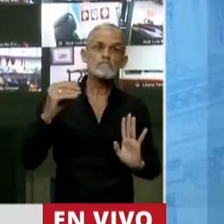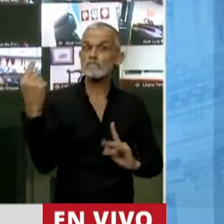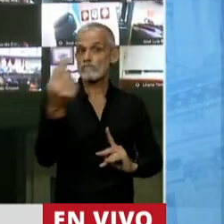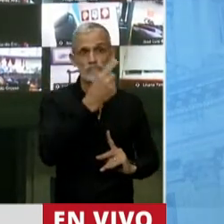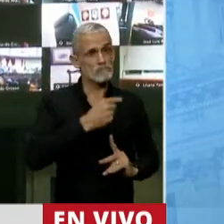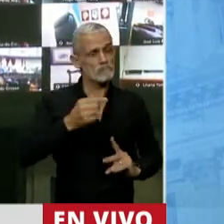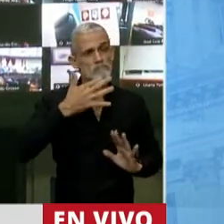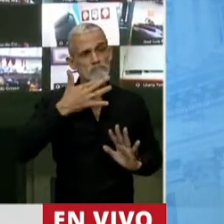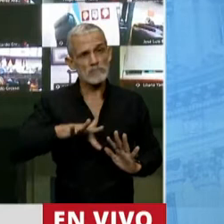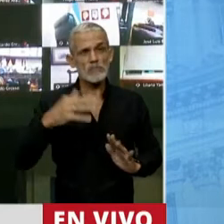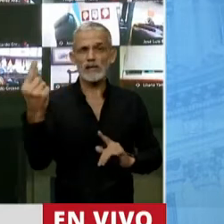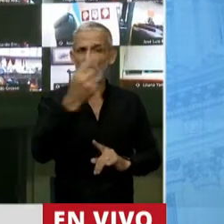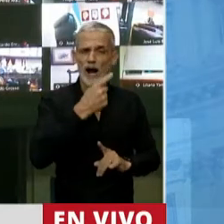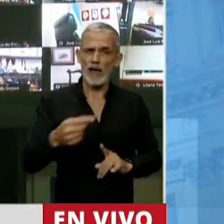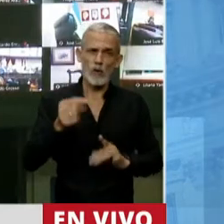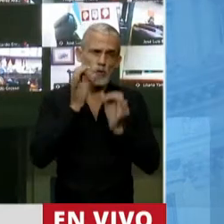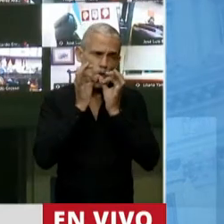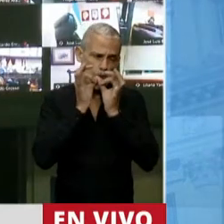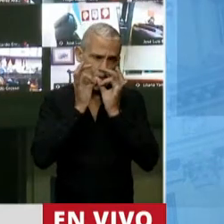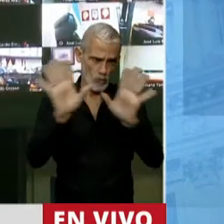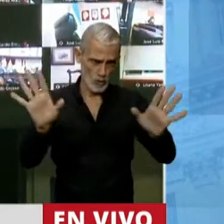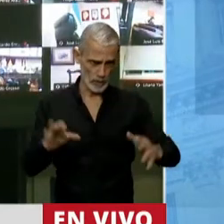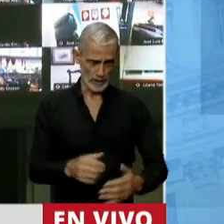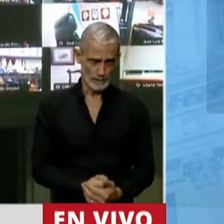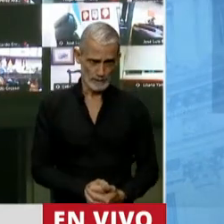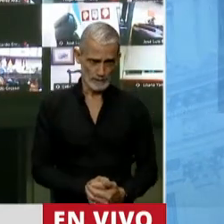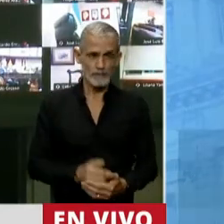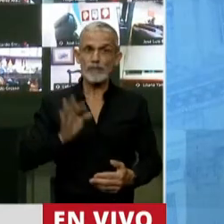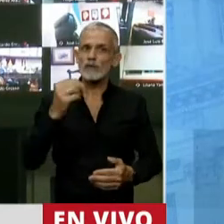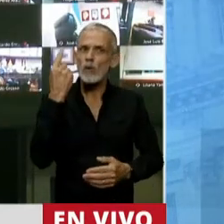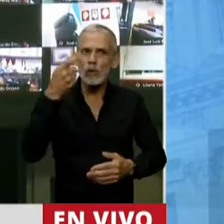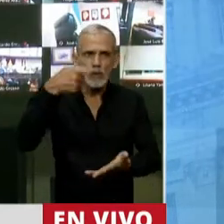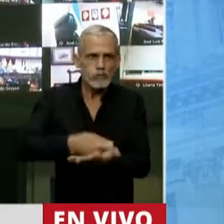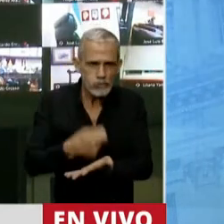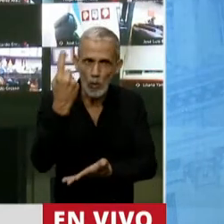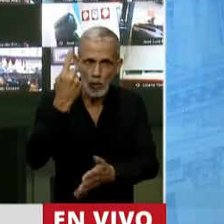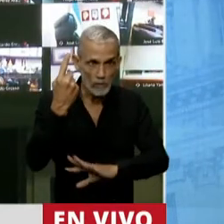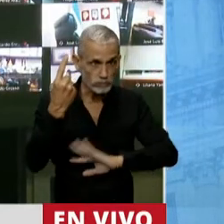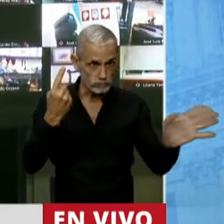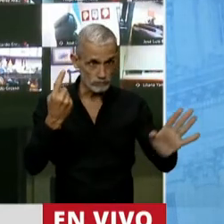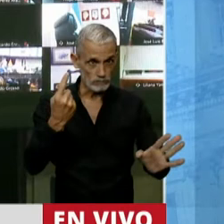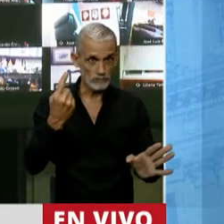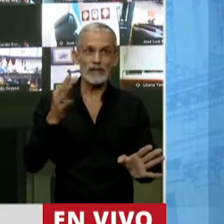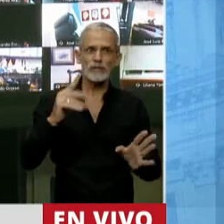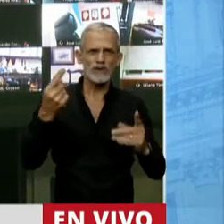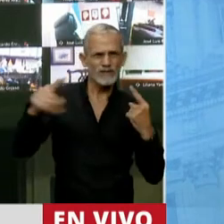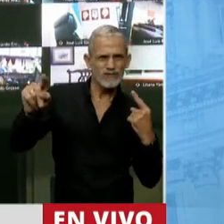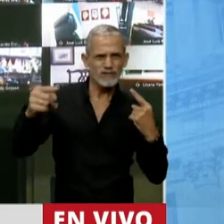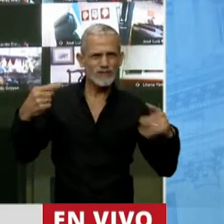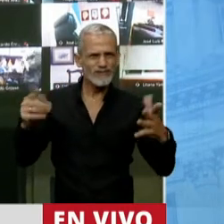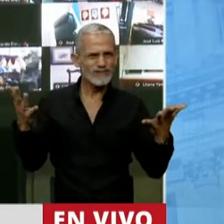quienes saben sobre la cuestión y tienen que interpretarla adecuadamente. Pero es una imposición. Y además son disímiles,